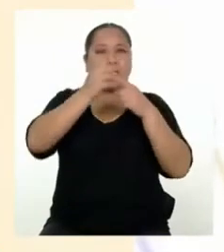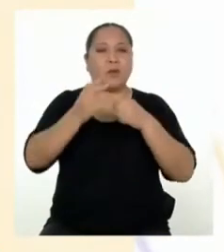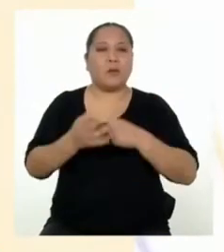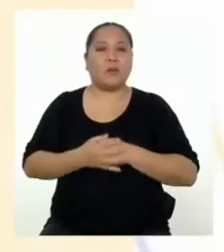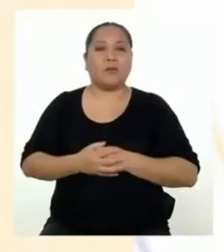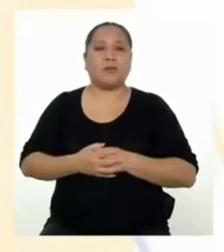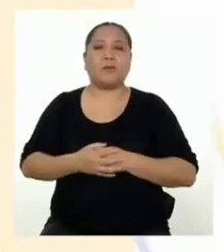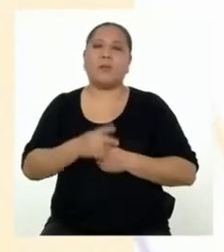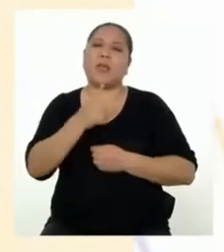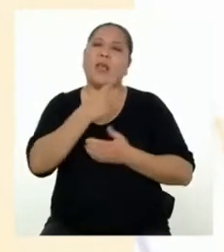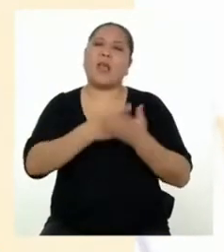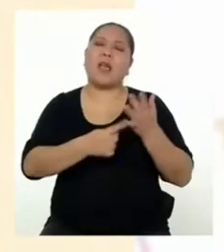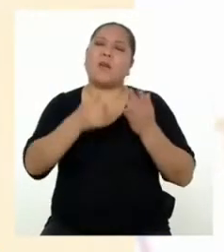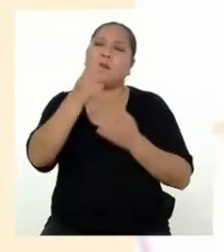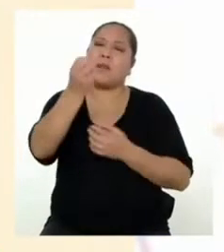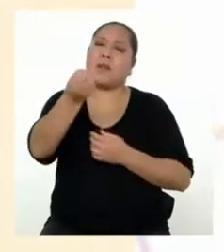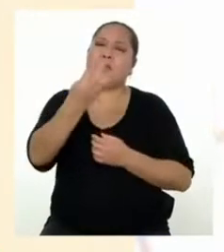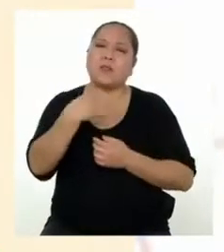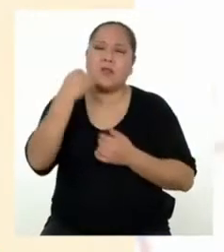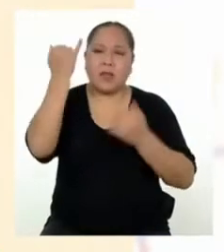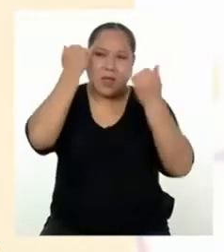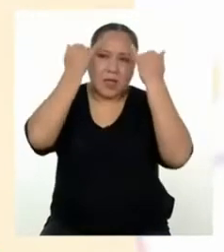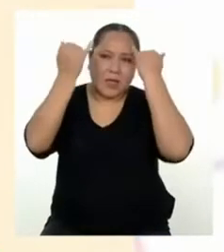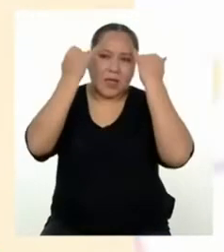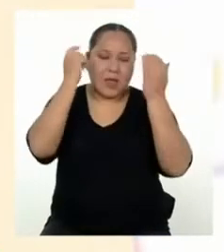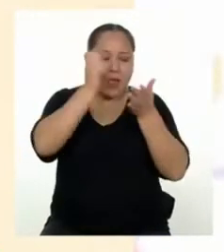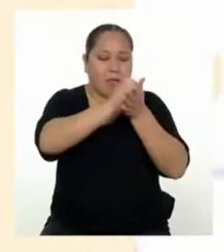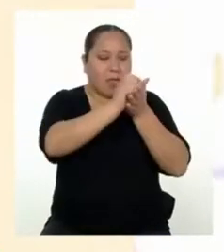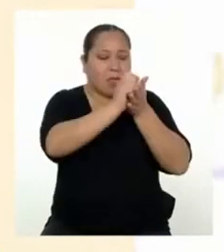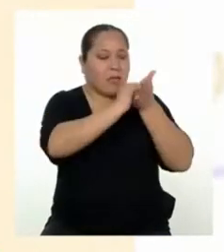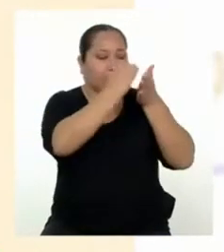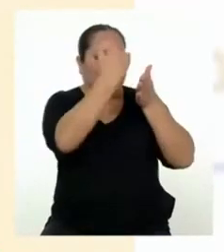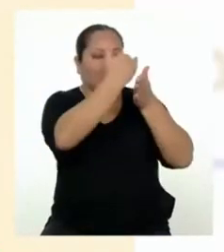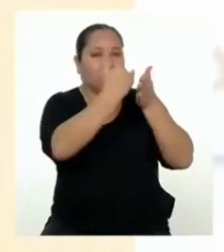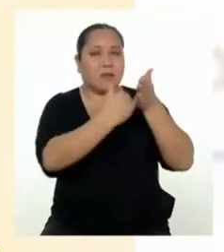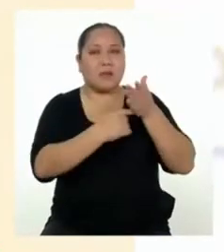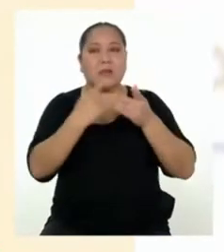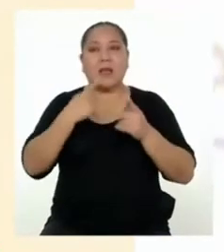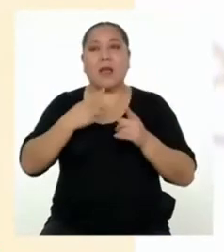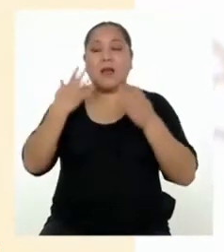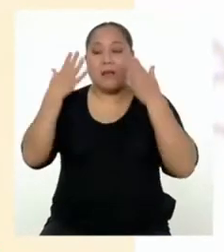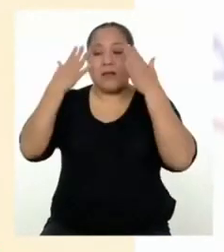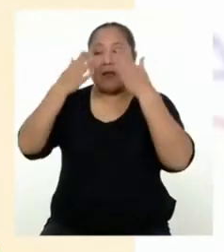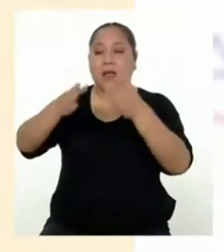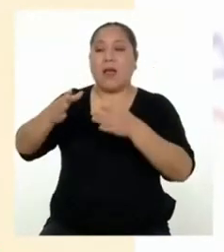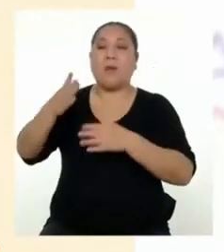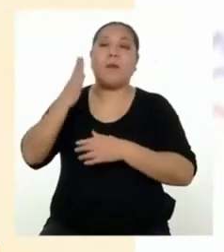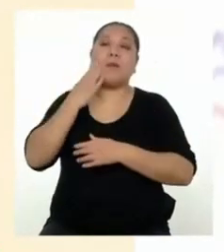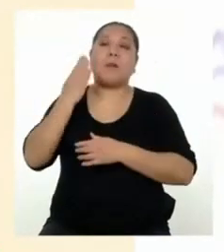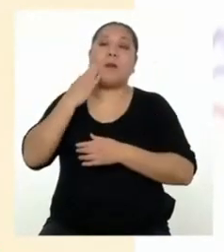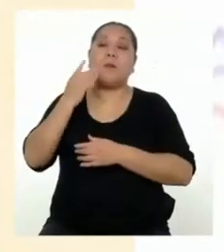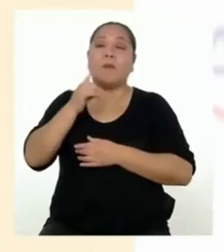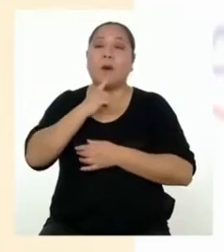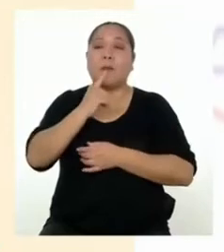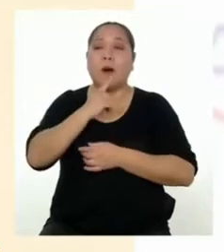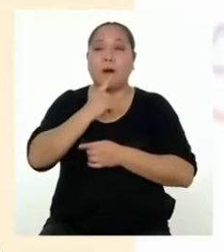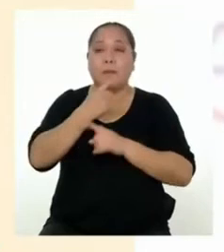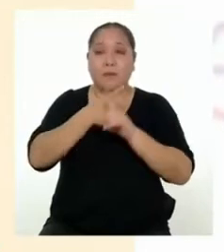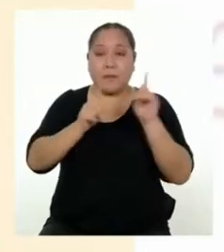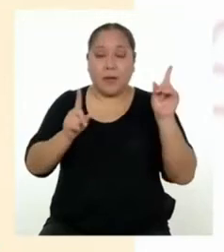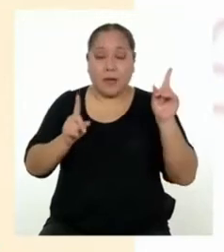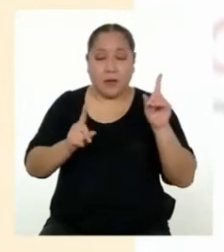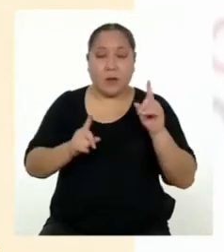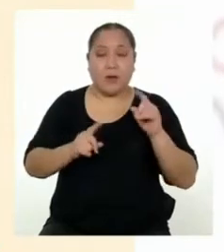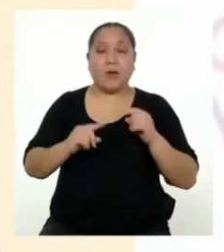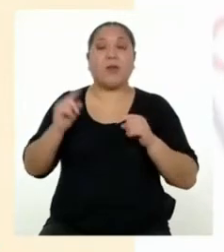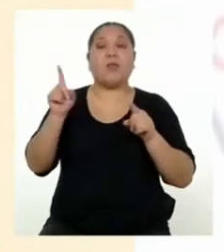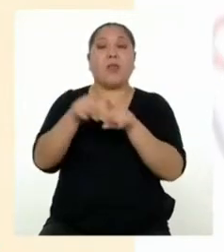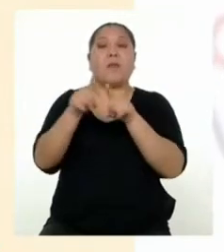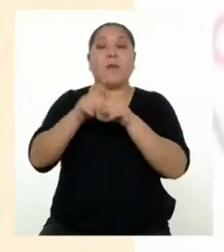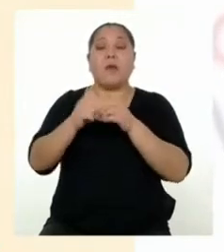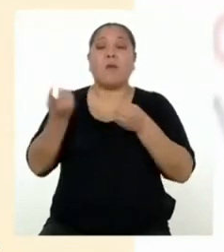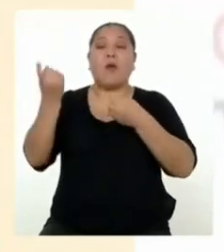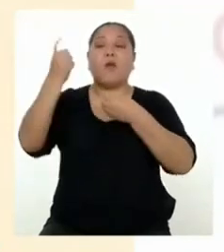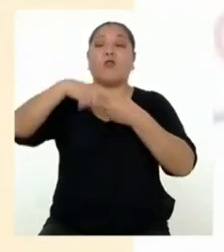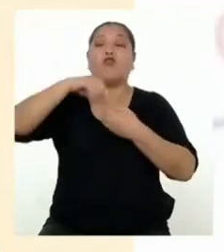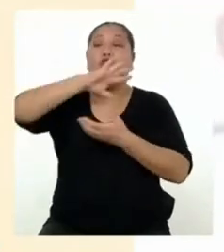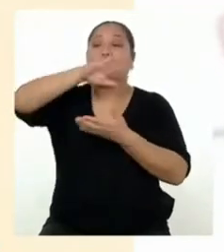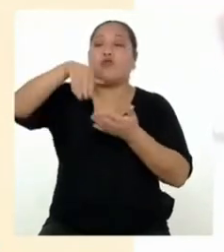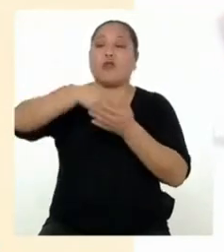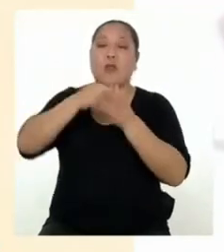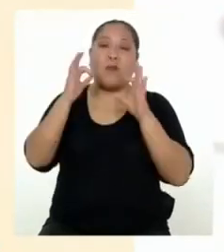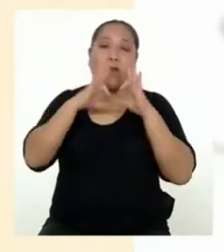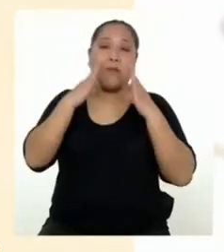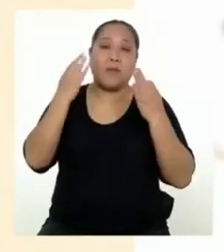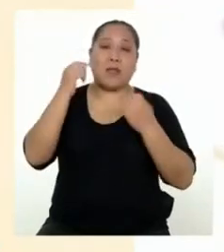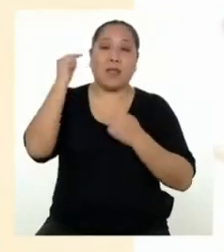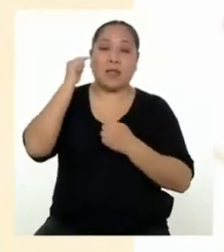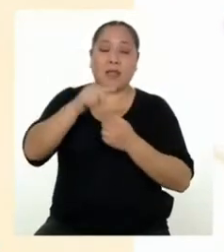¿Qué puedes decirnos sobre la intención del texto? Como vimos, estaba dirigido a madres y padres, pero podemos involucrar a toda la familia.